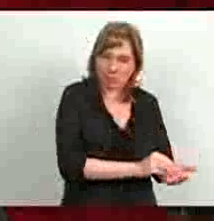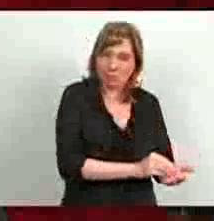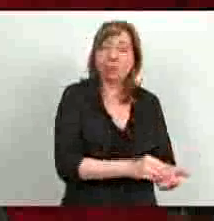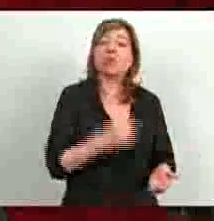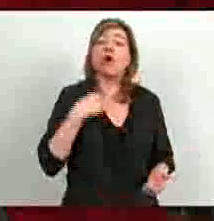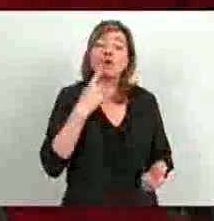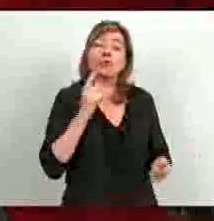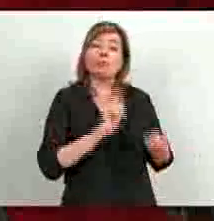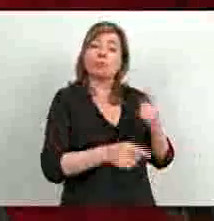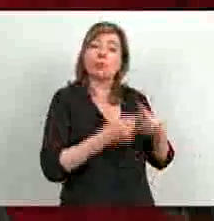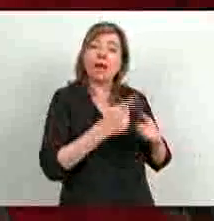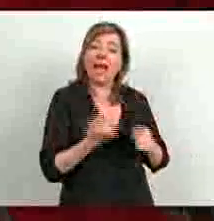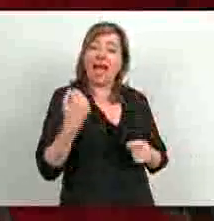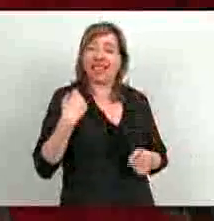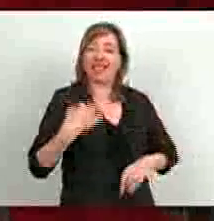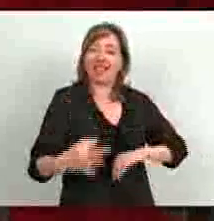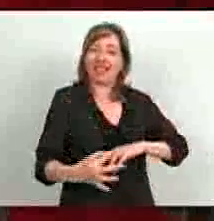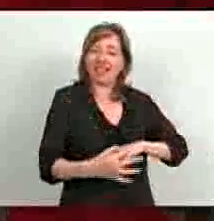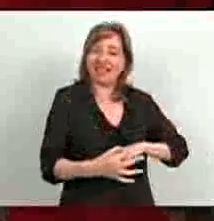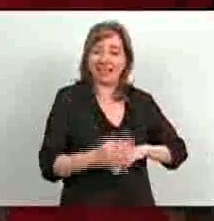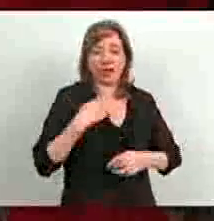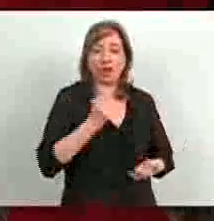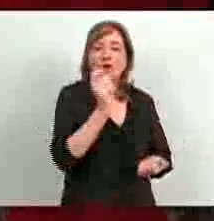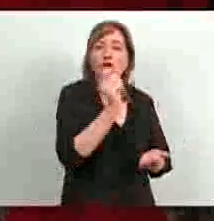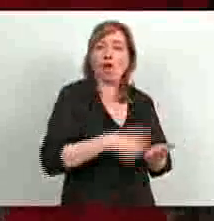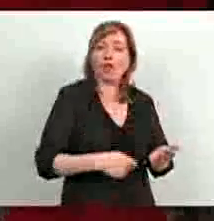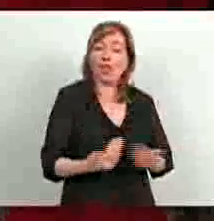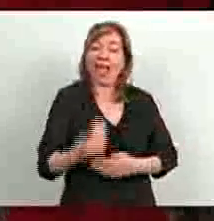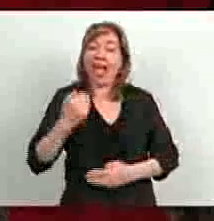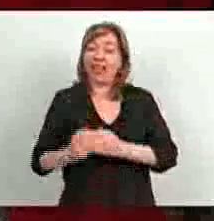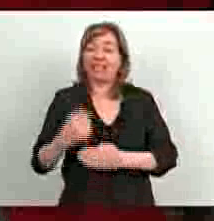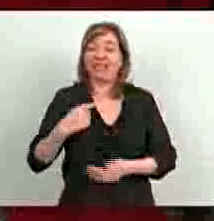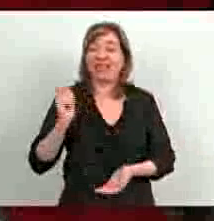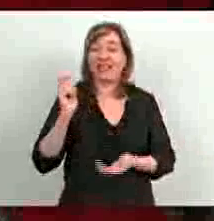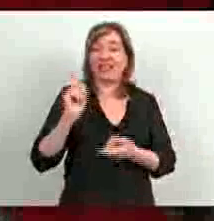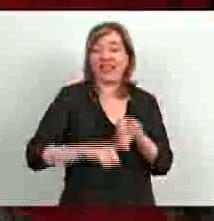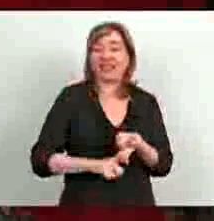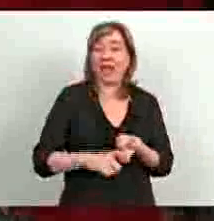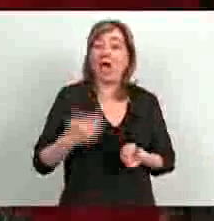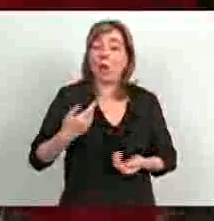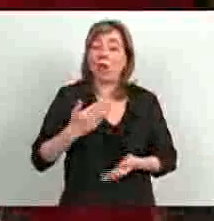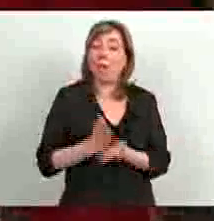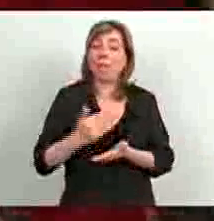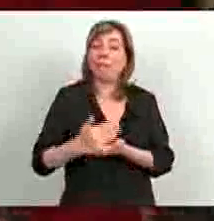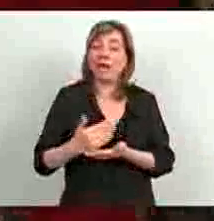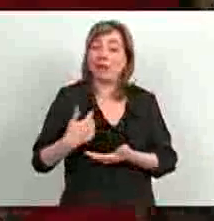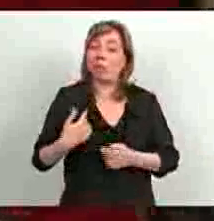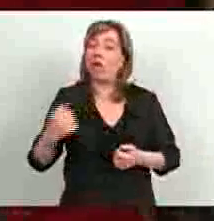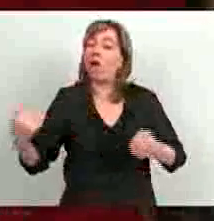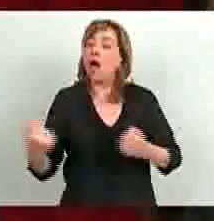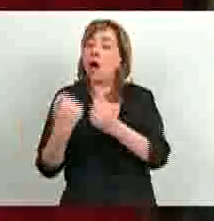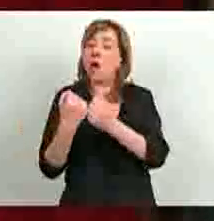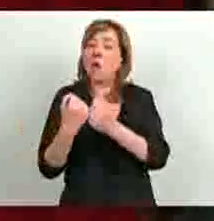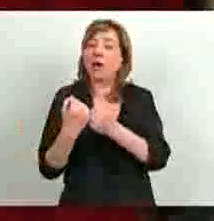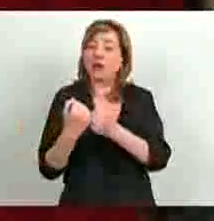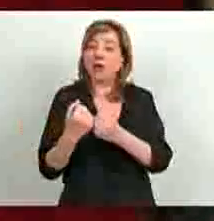convenciones pre-nupciales, contratos pre-matrimoniales que van a permitir que las partes asidan y acuerden.